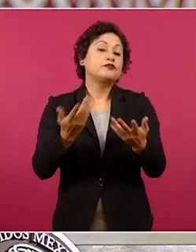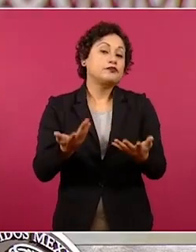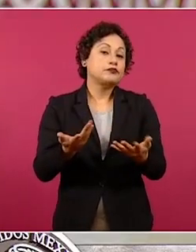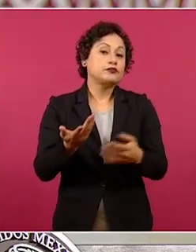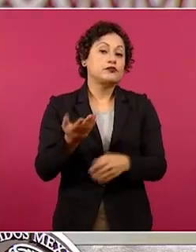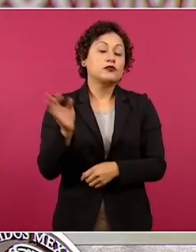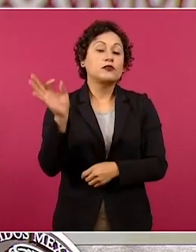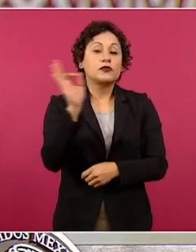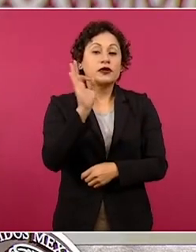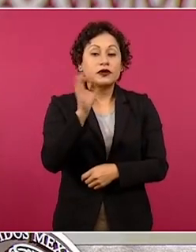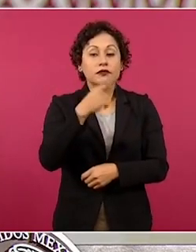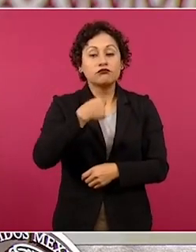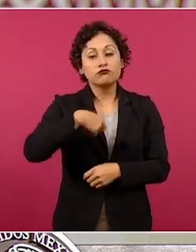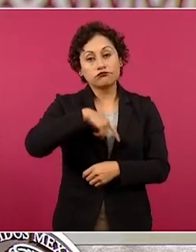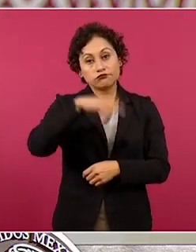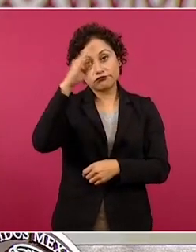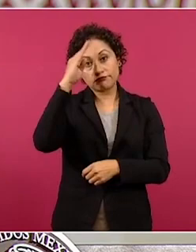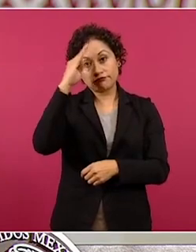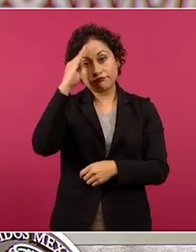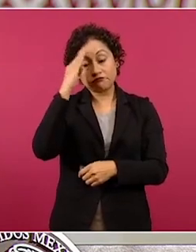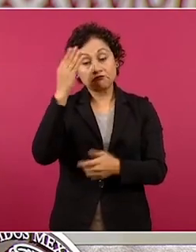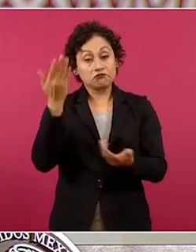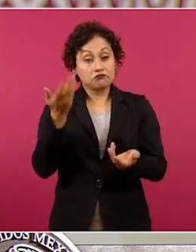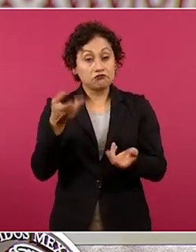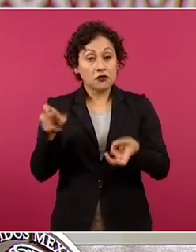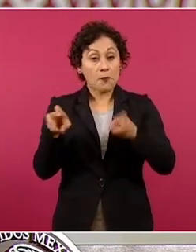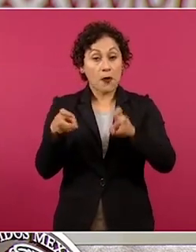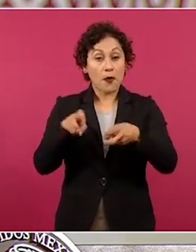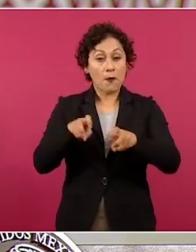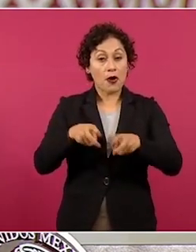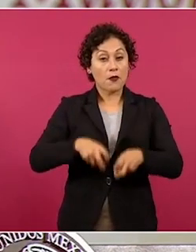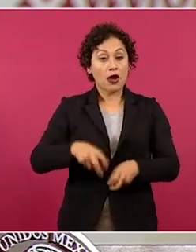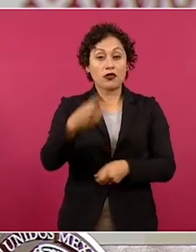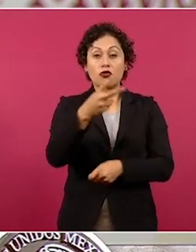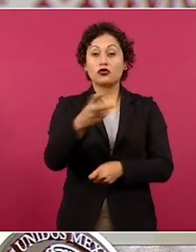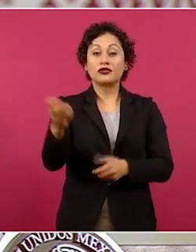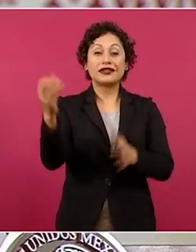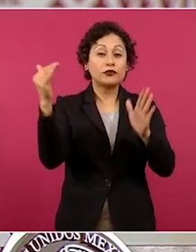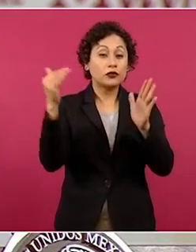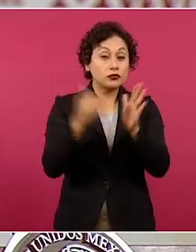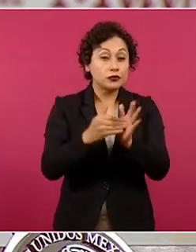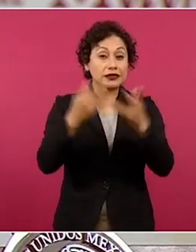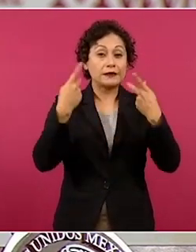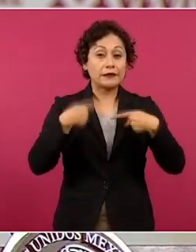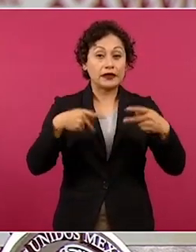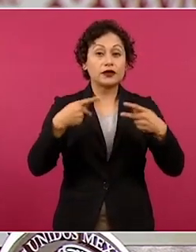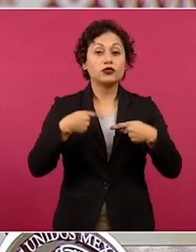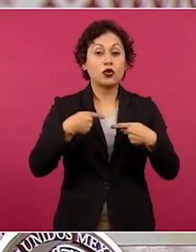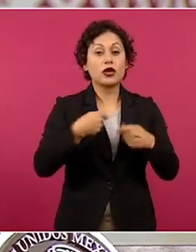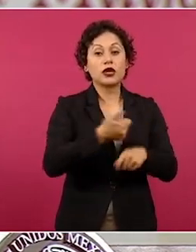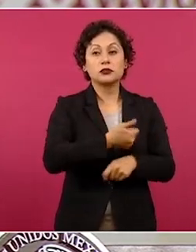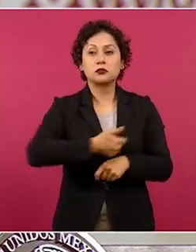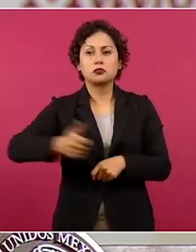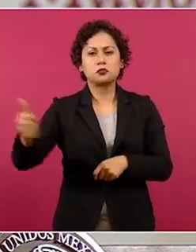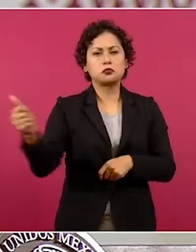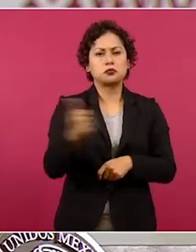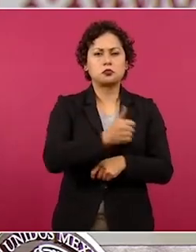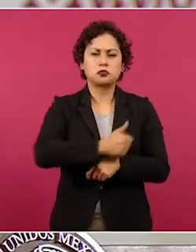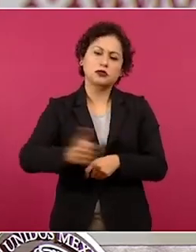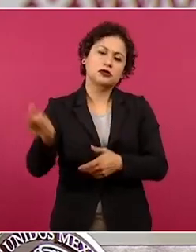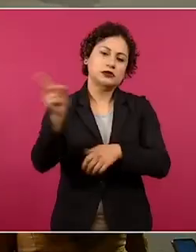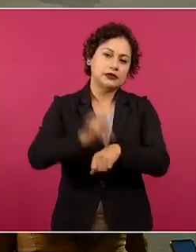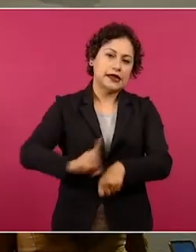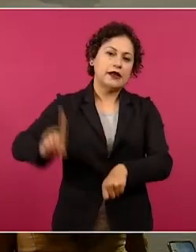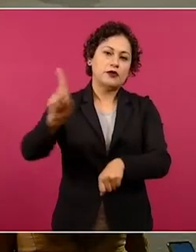estar transportando a 200 mil, más de 200 mil pasajeros diarios. Y bueno, pues esto